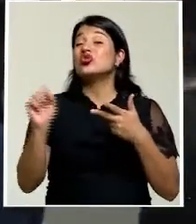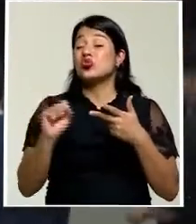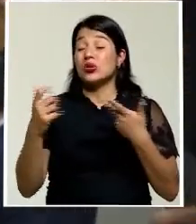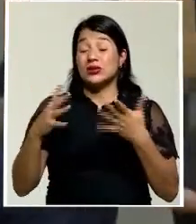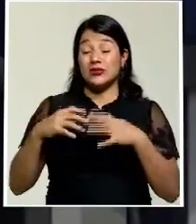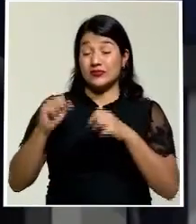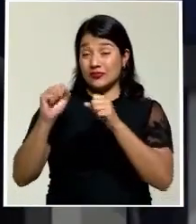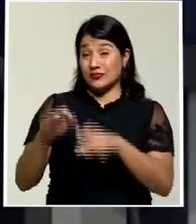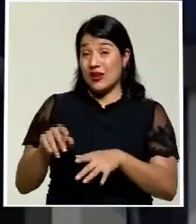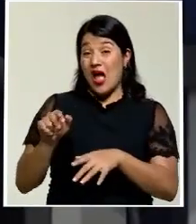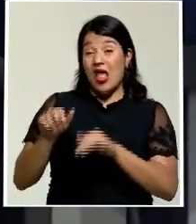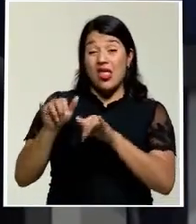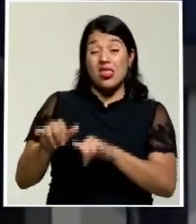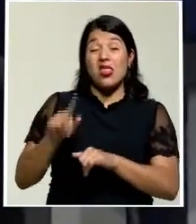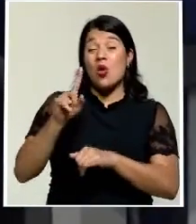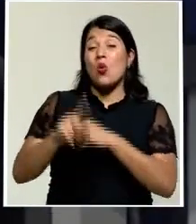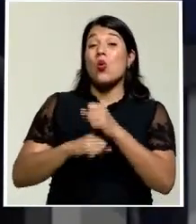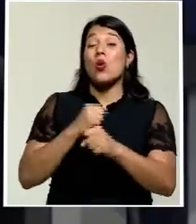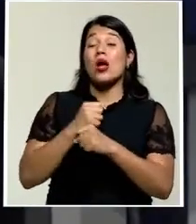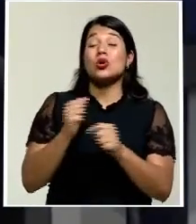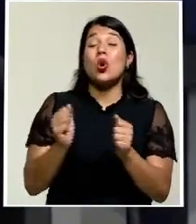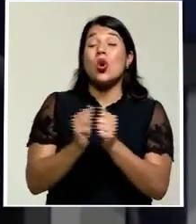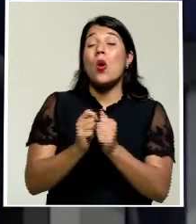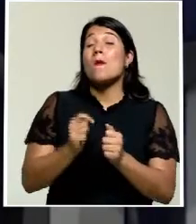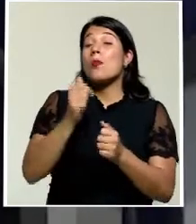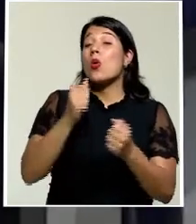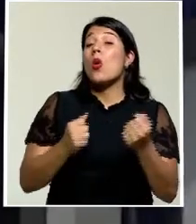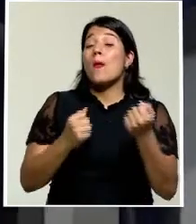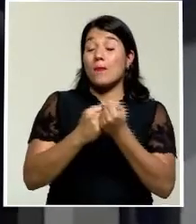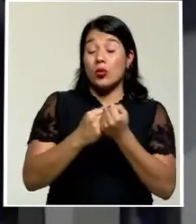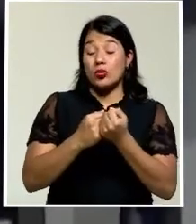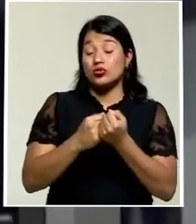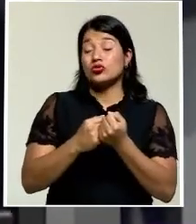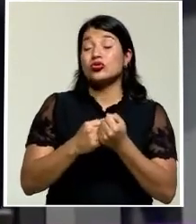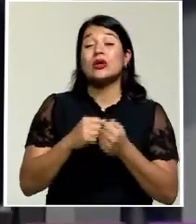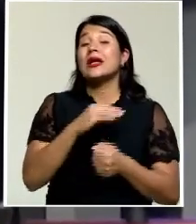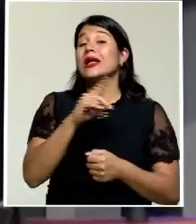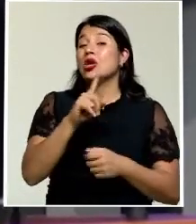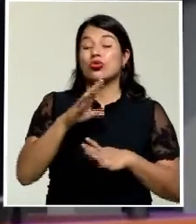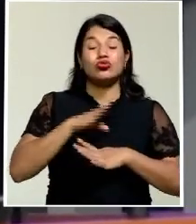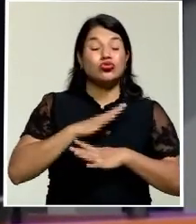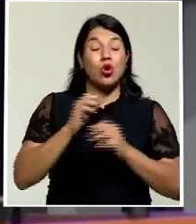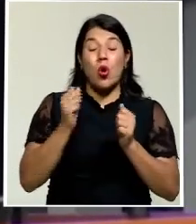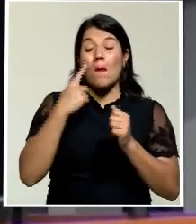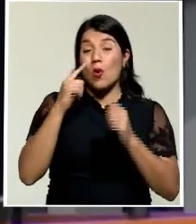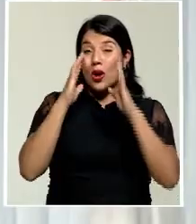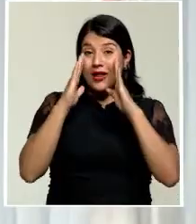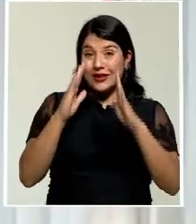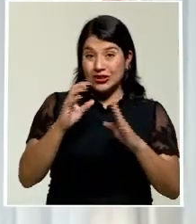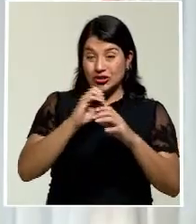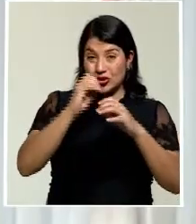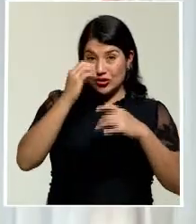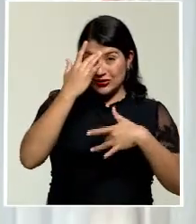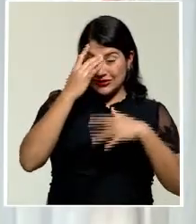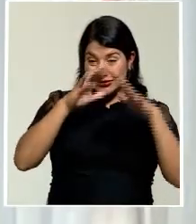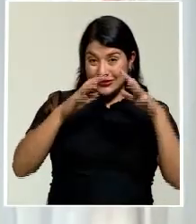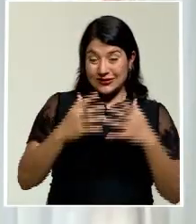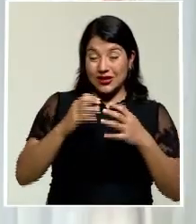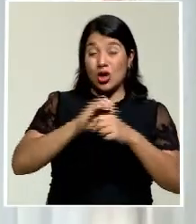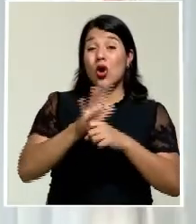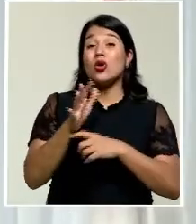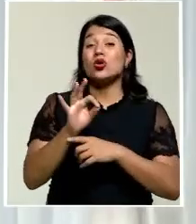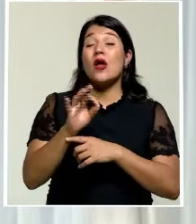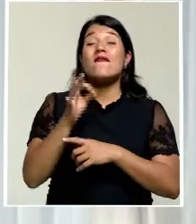año en el poder, con bajos niveles de apoyo por el descontento con su respuesta a la pandemia del COVID-19. El futuro primer